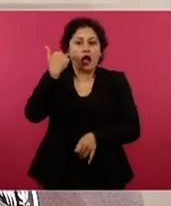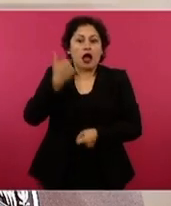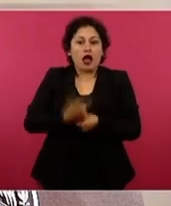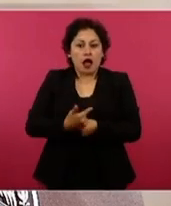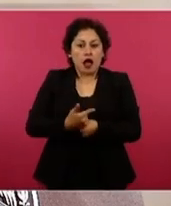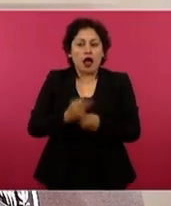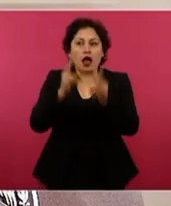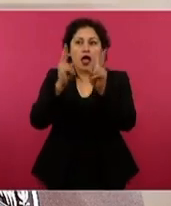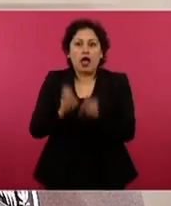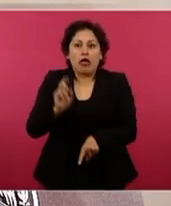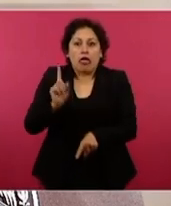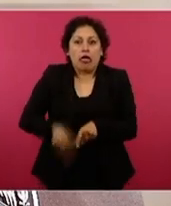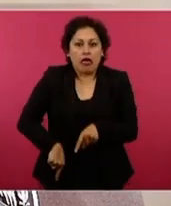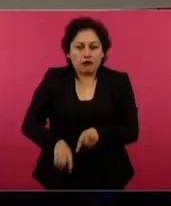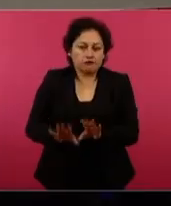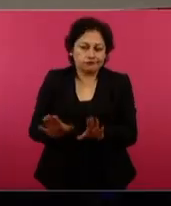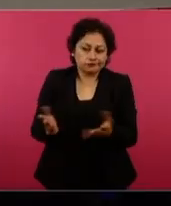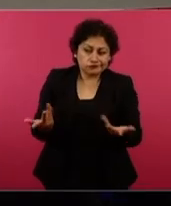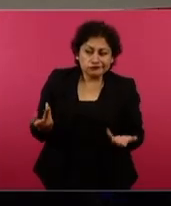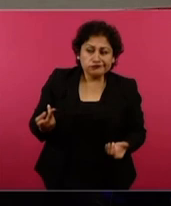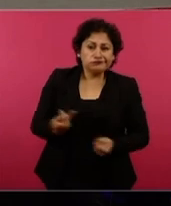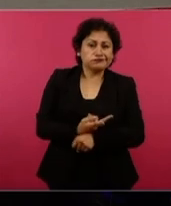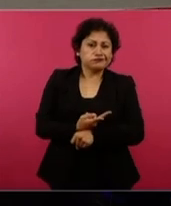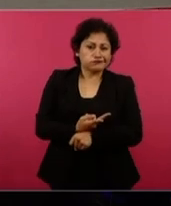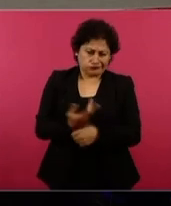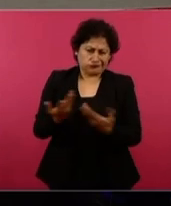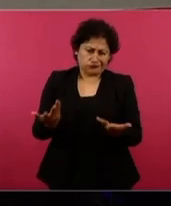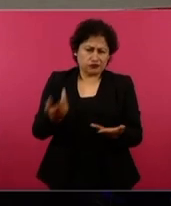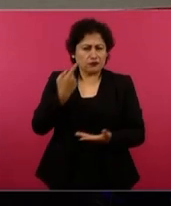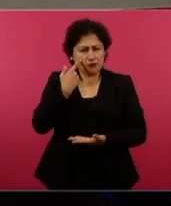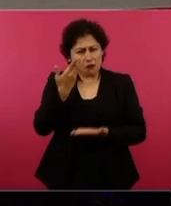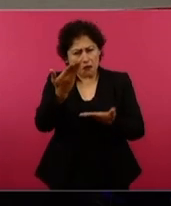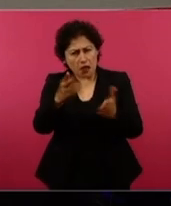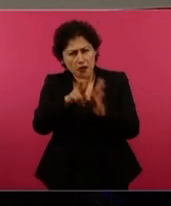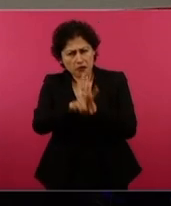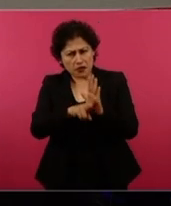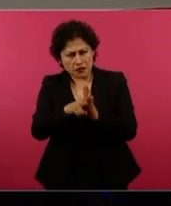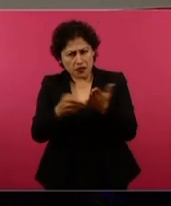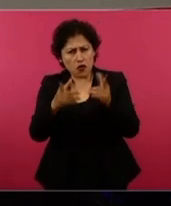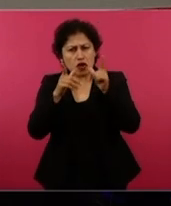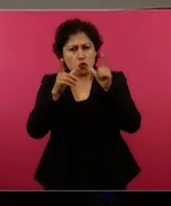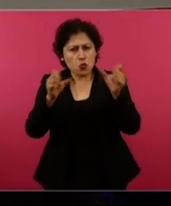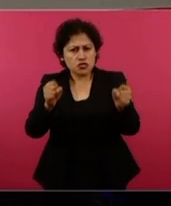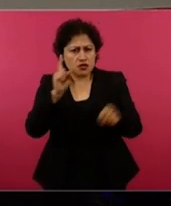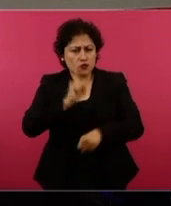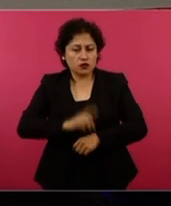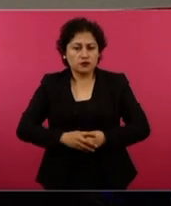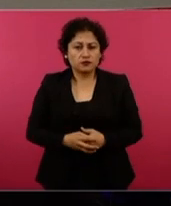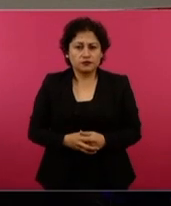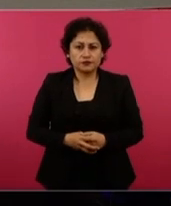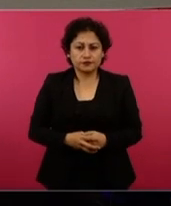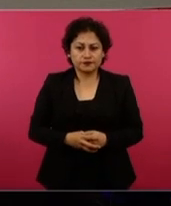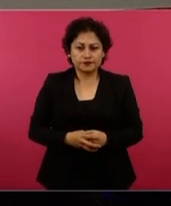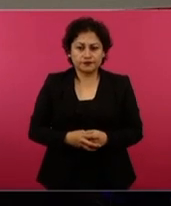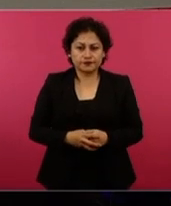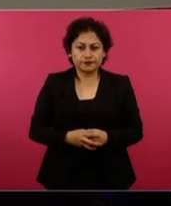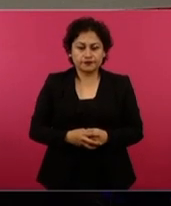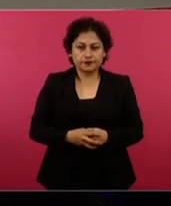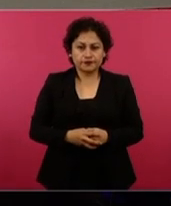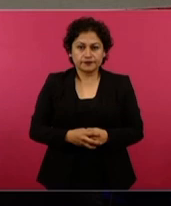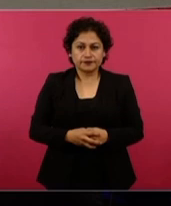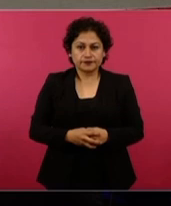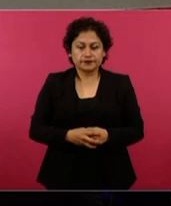libros de texto. Vamos a ver a la lingüista Gabriela Galmos. El mismo que hoy está